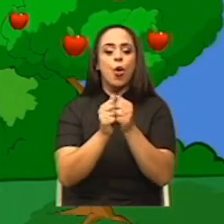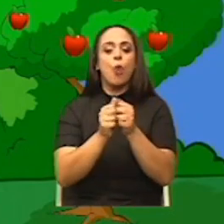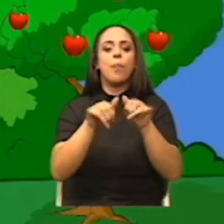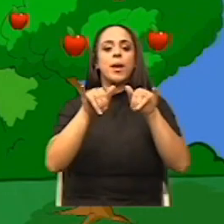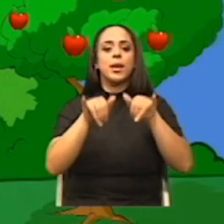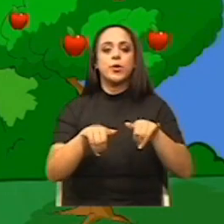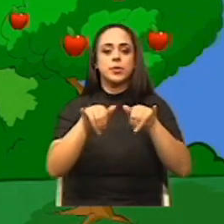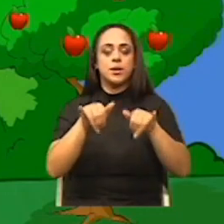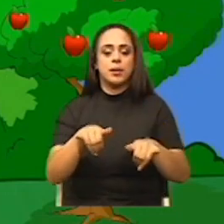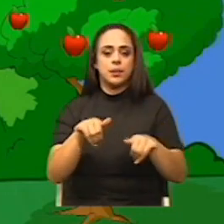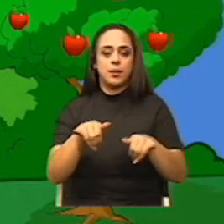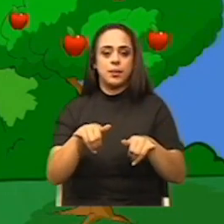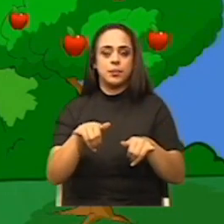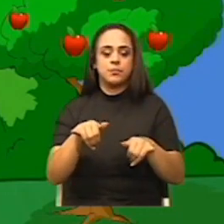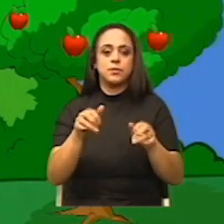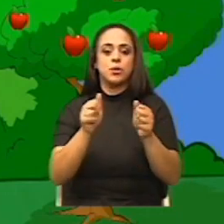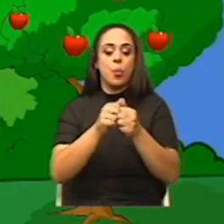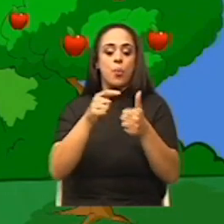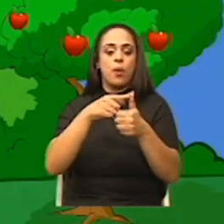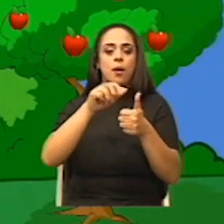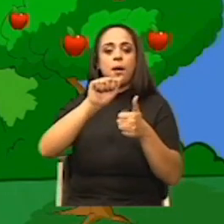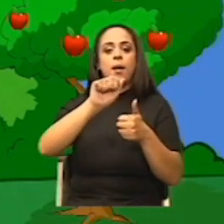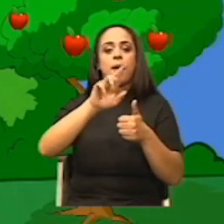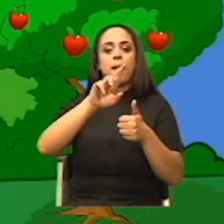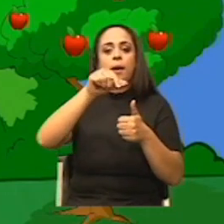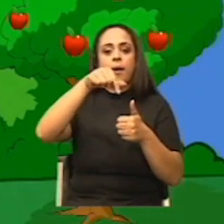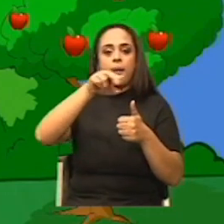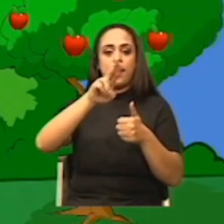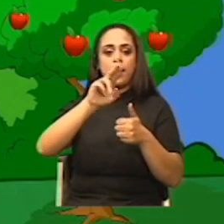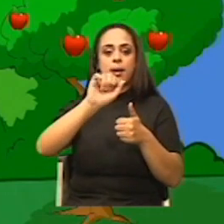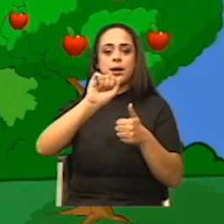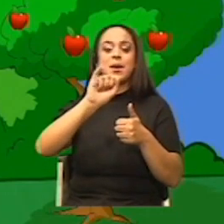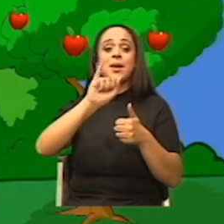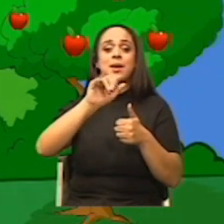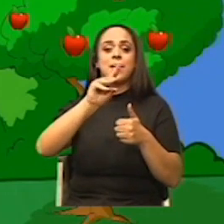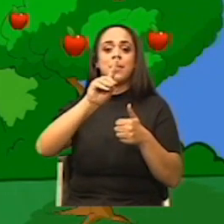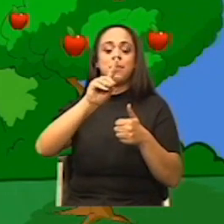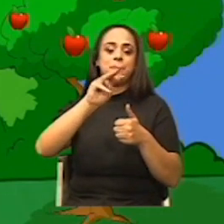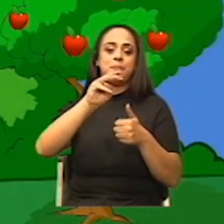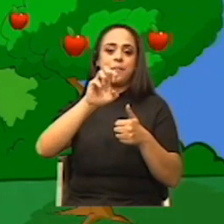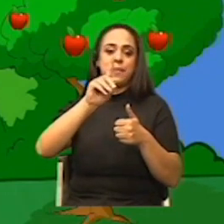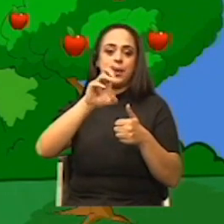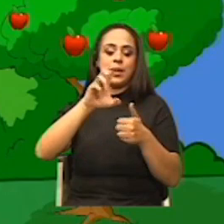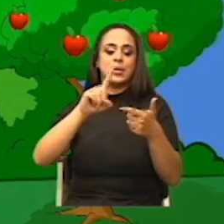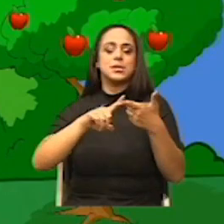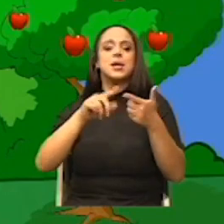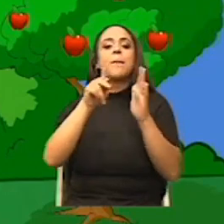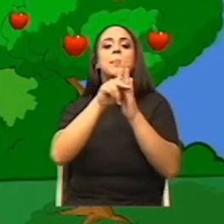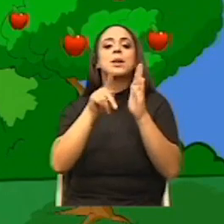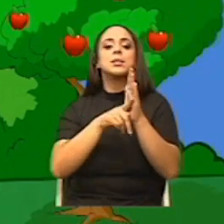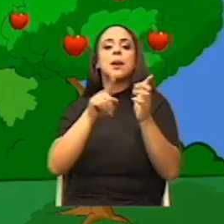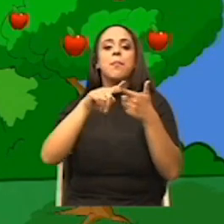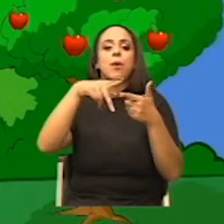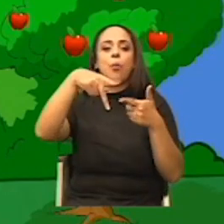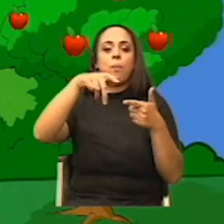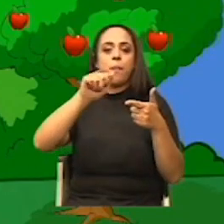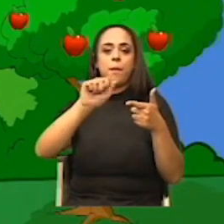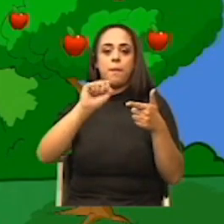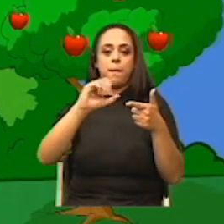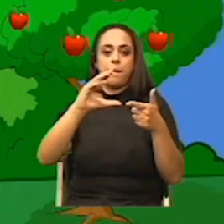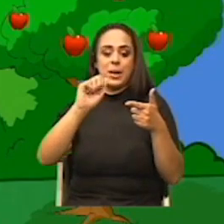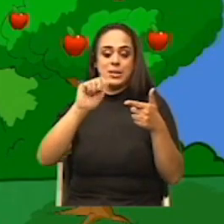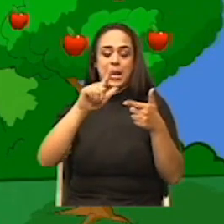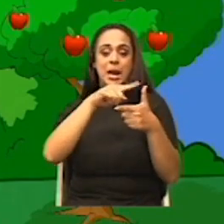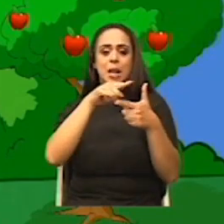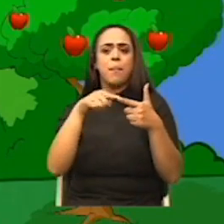Hablamos del principio de Arquímedes, hablamos del principio de Pascal, pero también tuvieron que haber visto la relación de las fuerzas que se